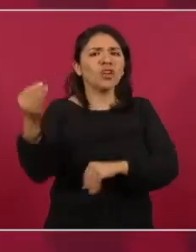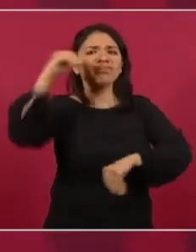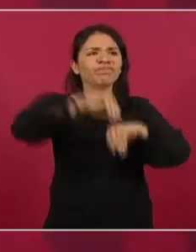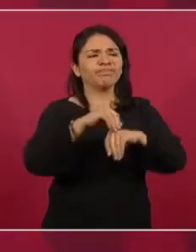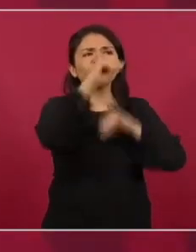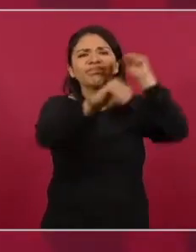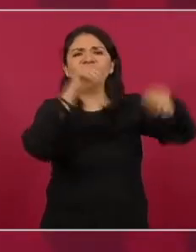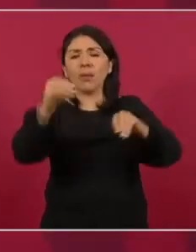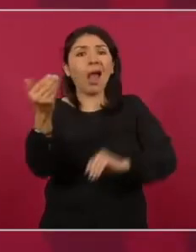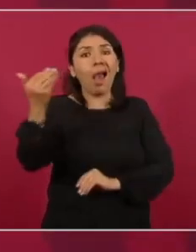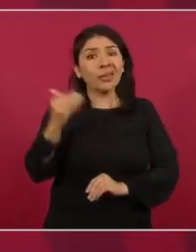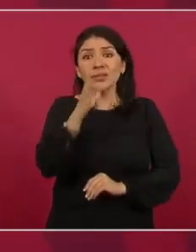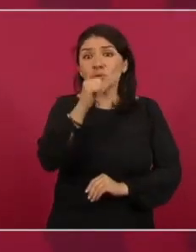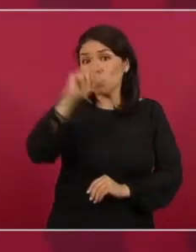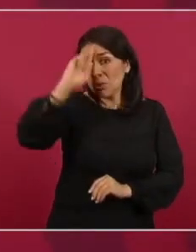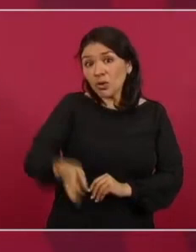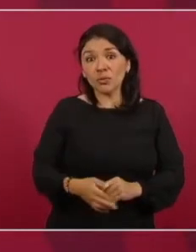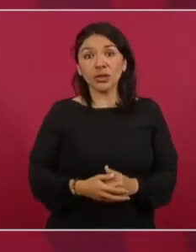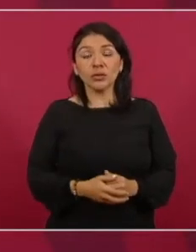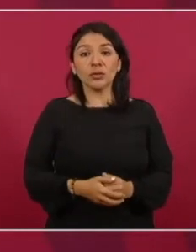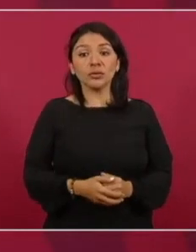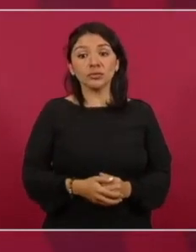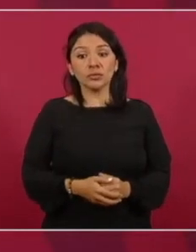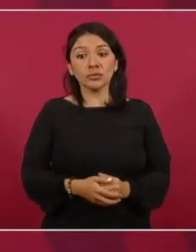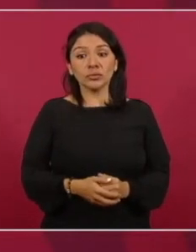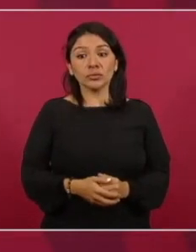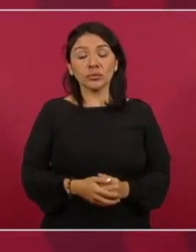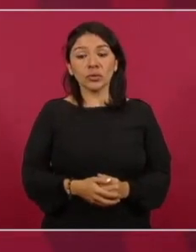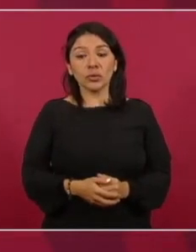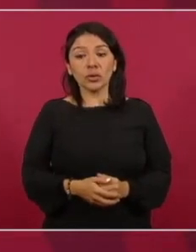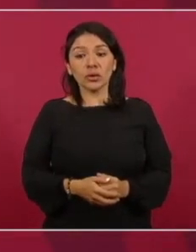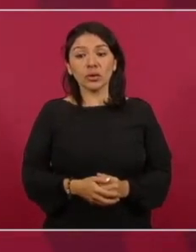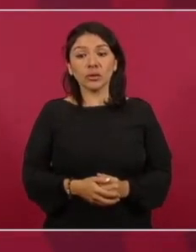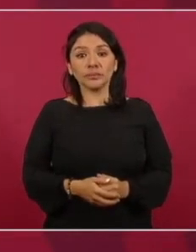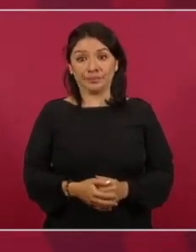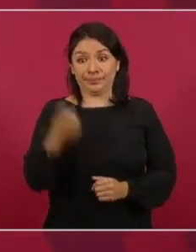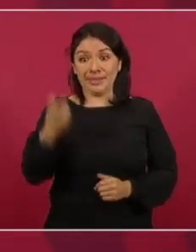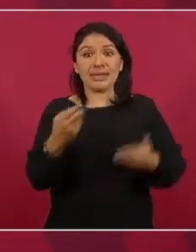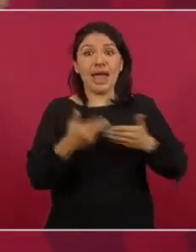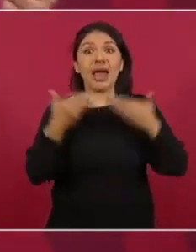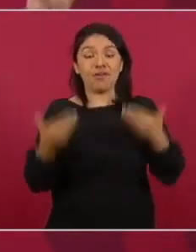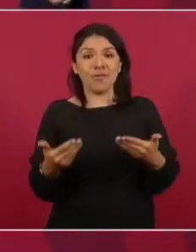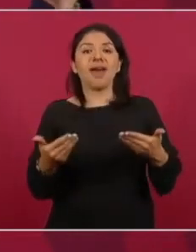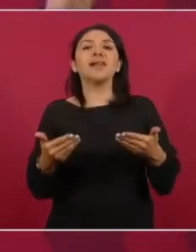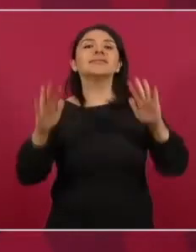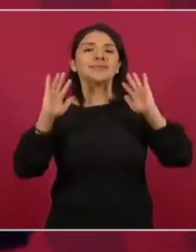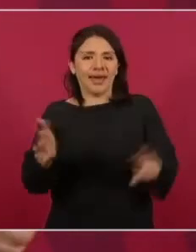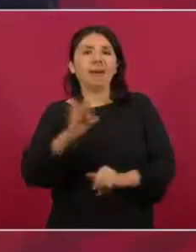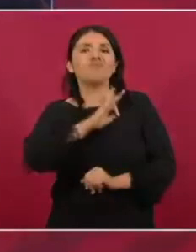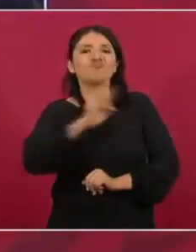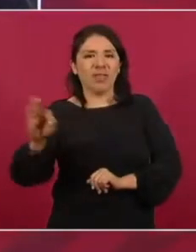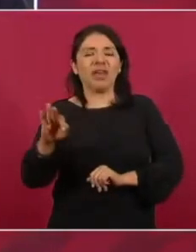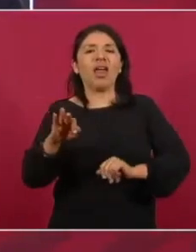no podía hacerlo y puede ya despachar